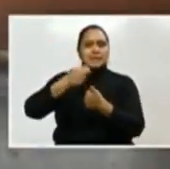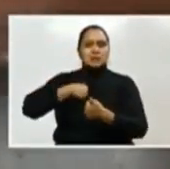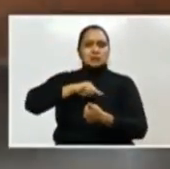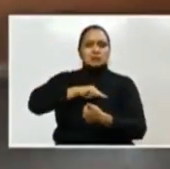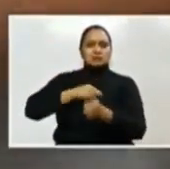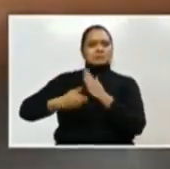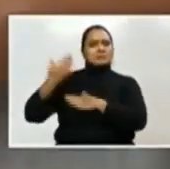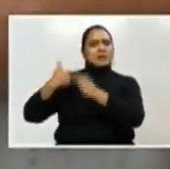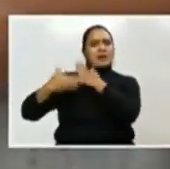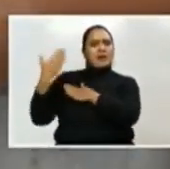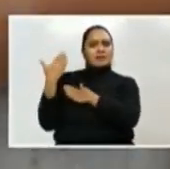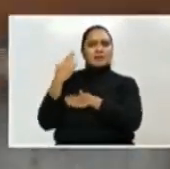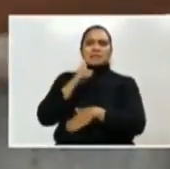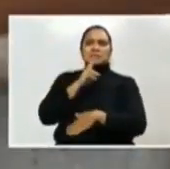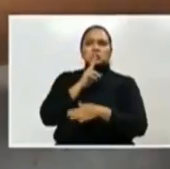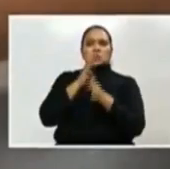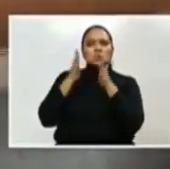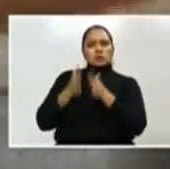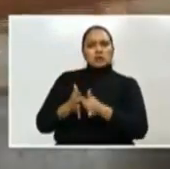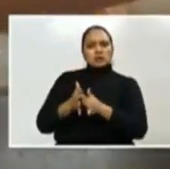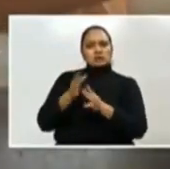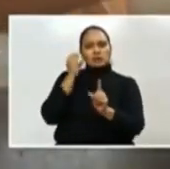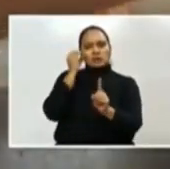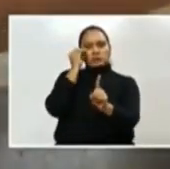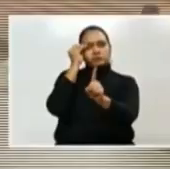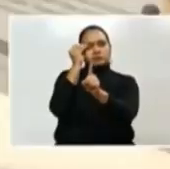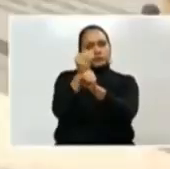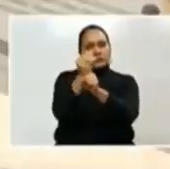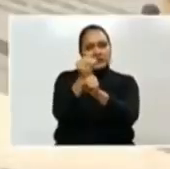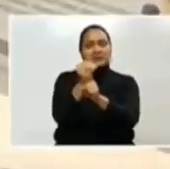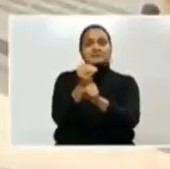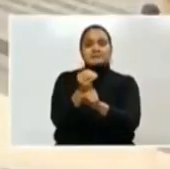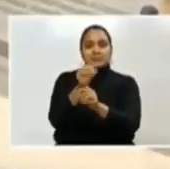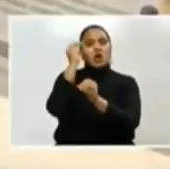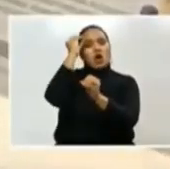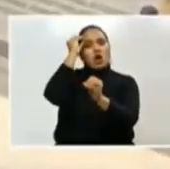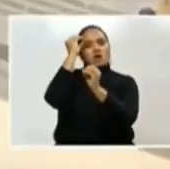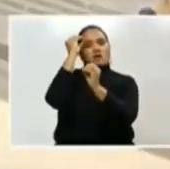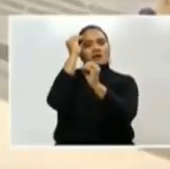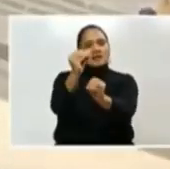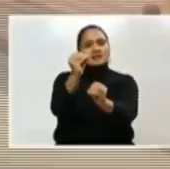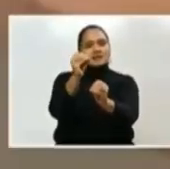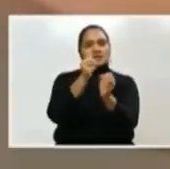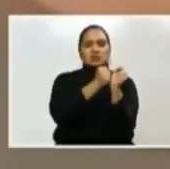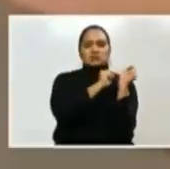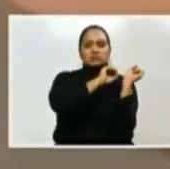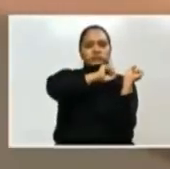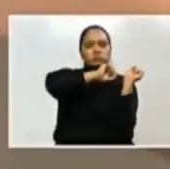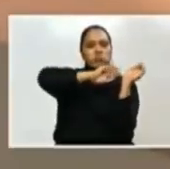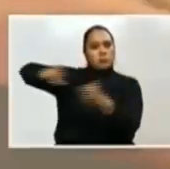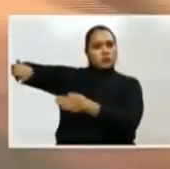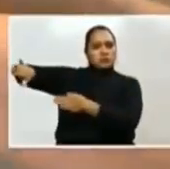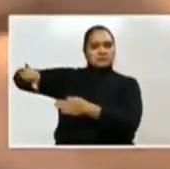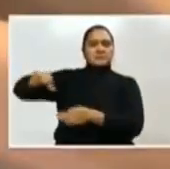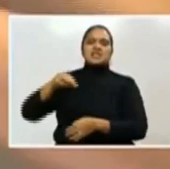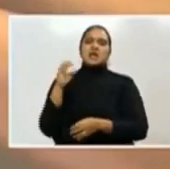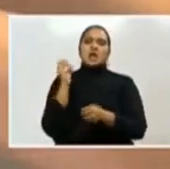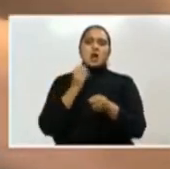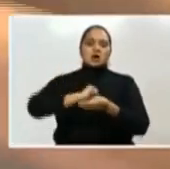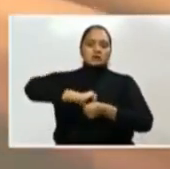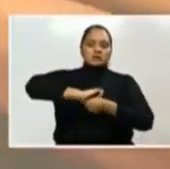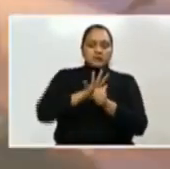disciplinada que hizo caso, que hizo su trabajo y venció al enemigo COVID-19